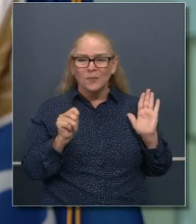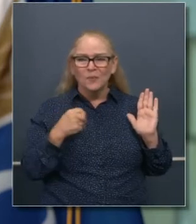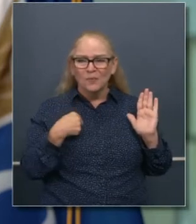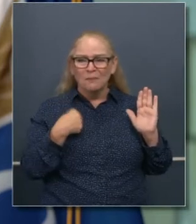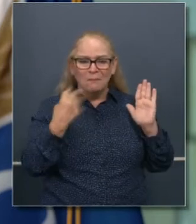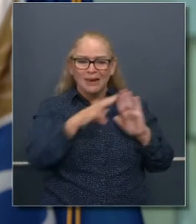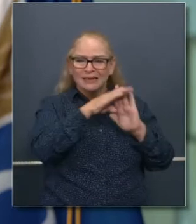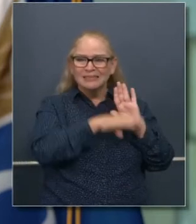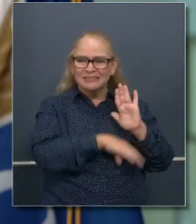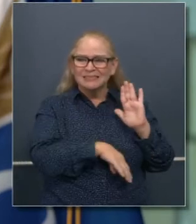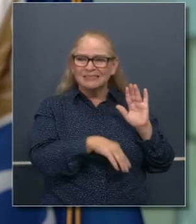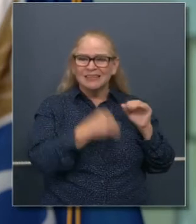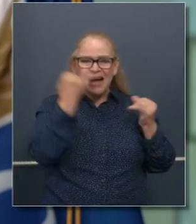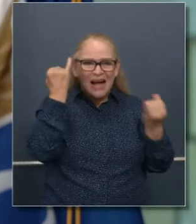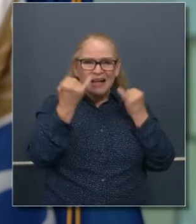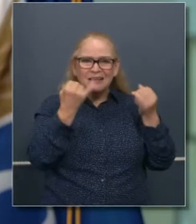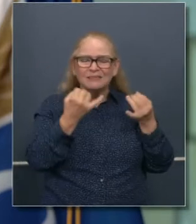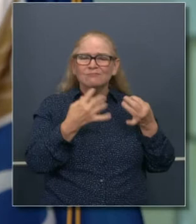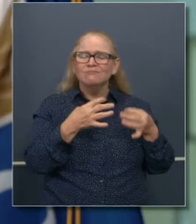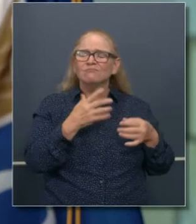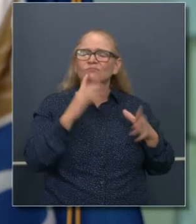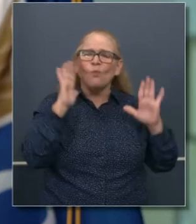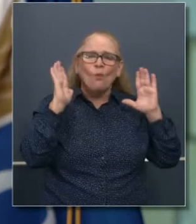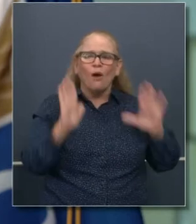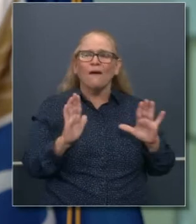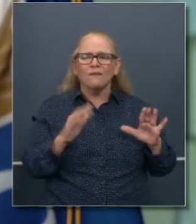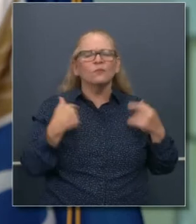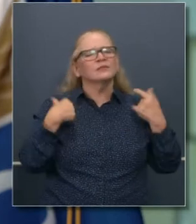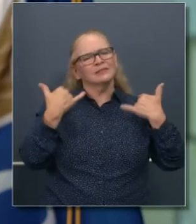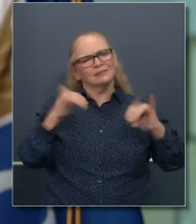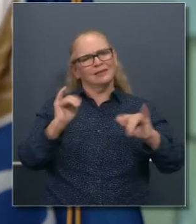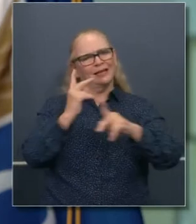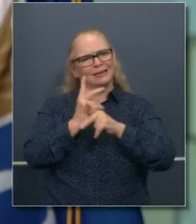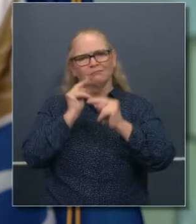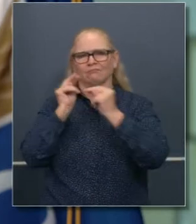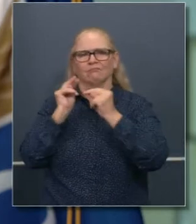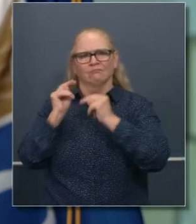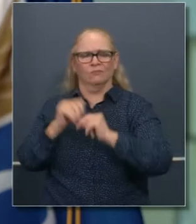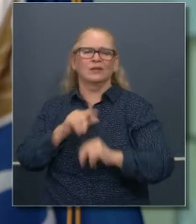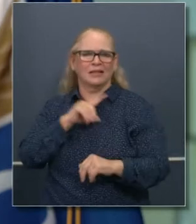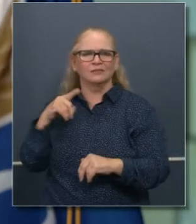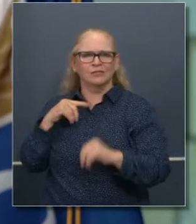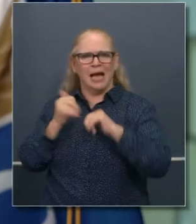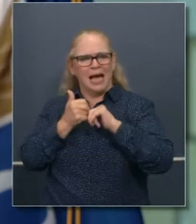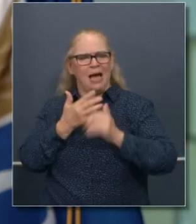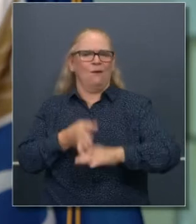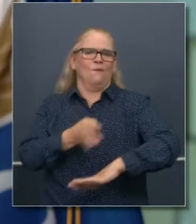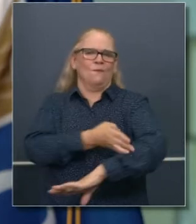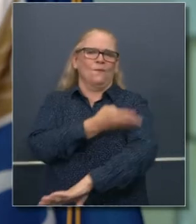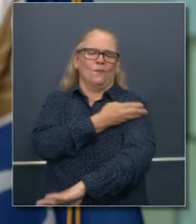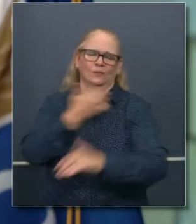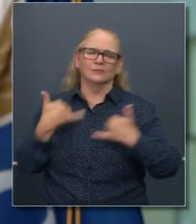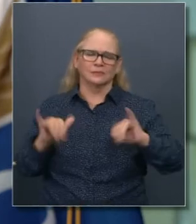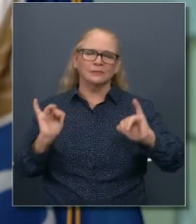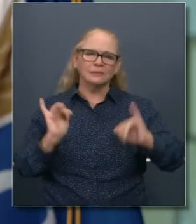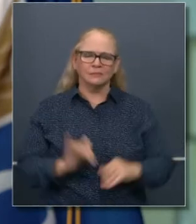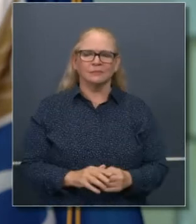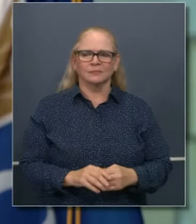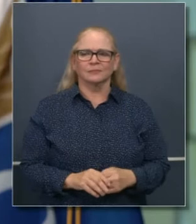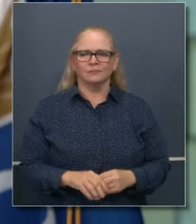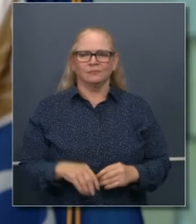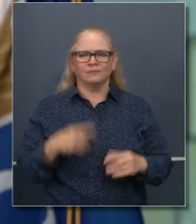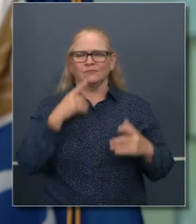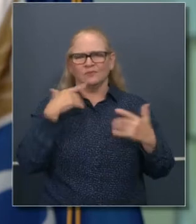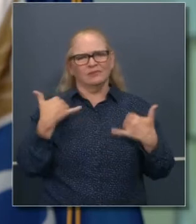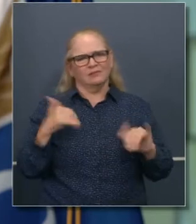completa de las ideas que estamos considerando y en las que estamos negociando. Hay un número importante de